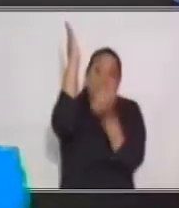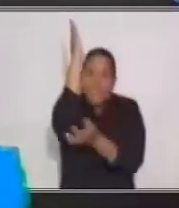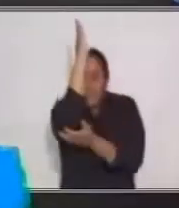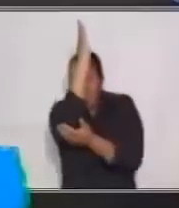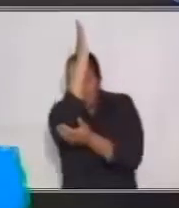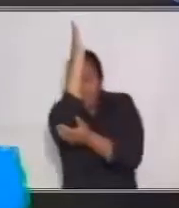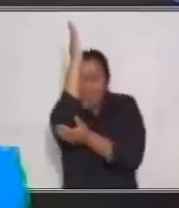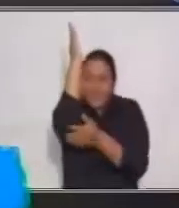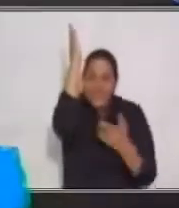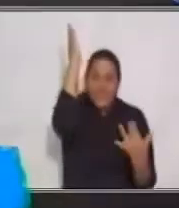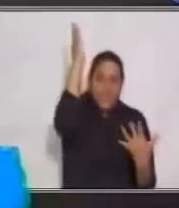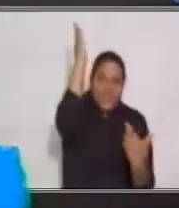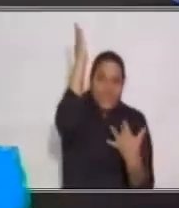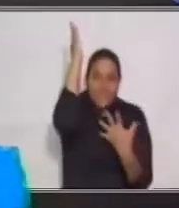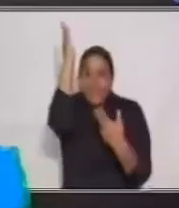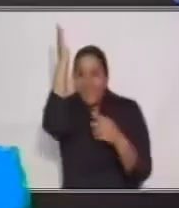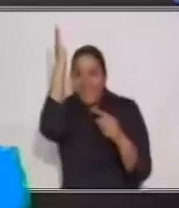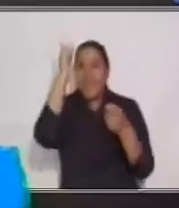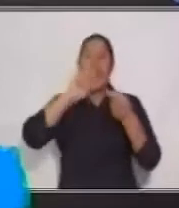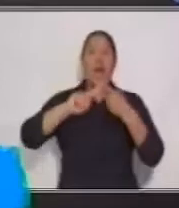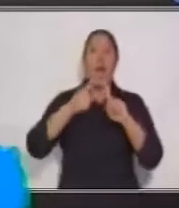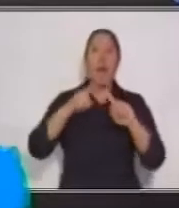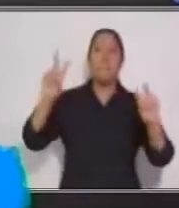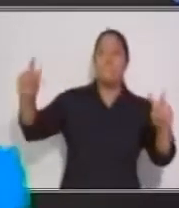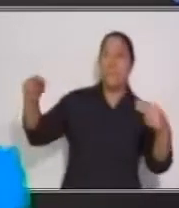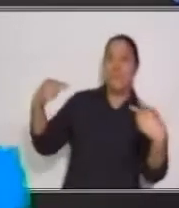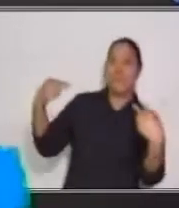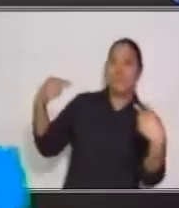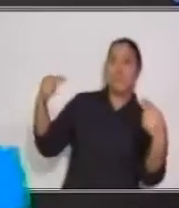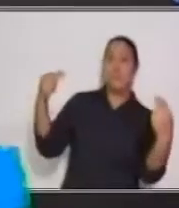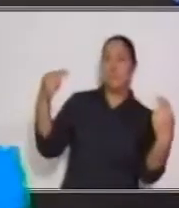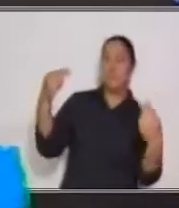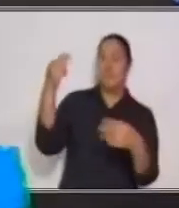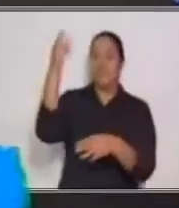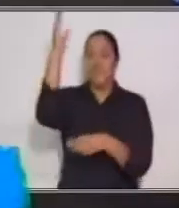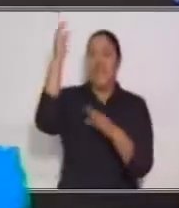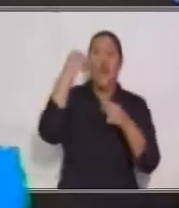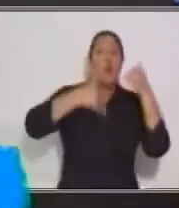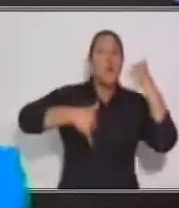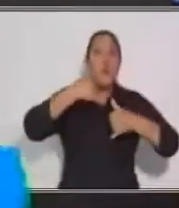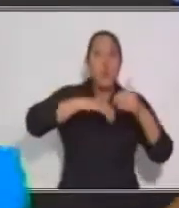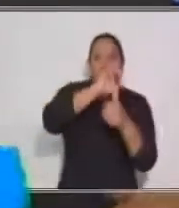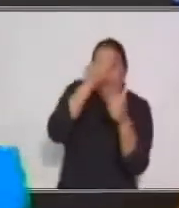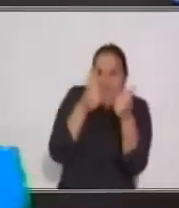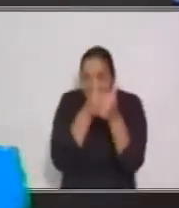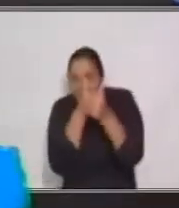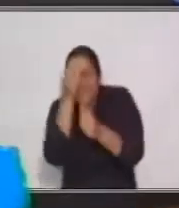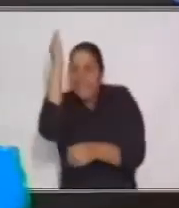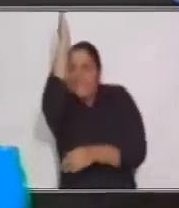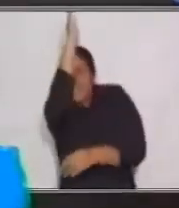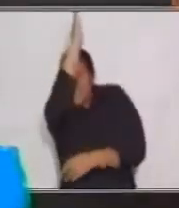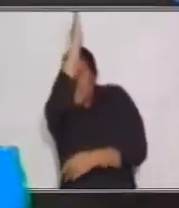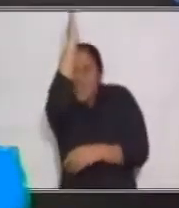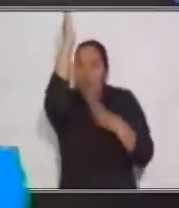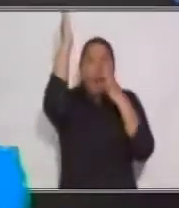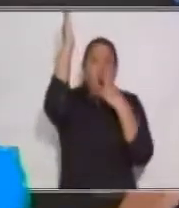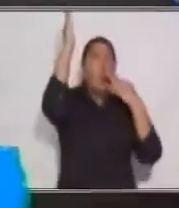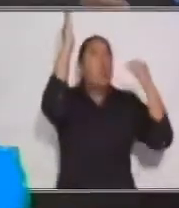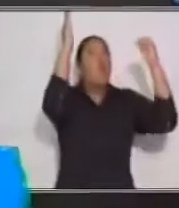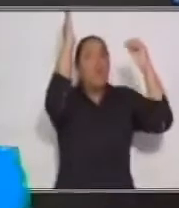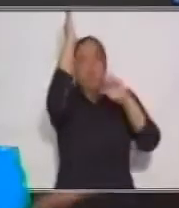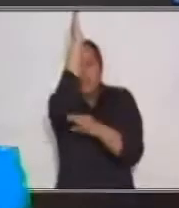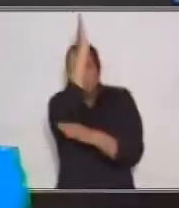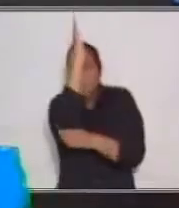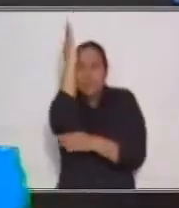y espera que sus amigos lo encuentren. Ellos juegan a las escondidas y el lobito se escondió muy bien, que sus amigos no